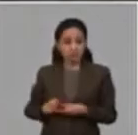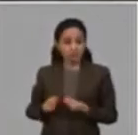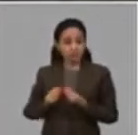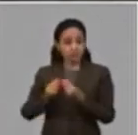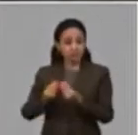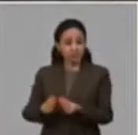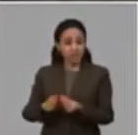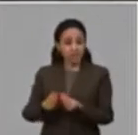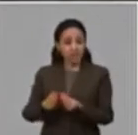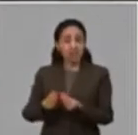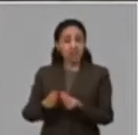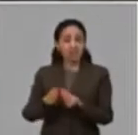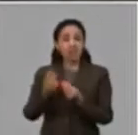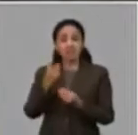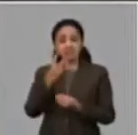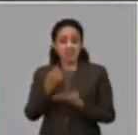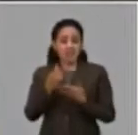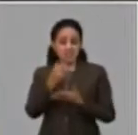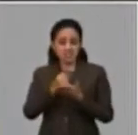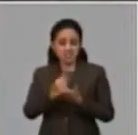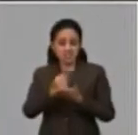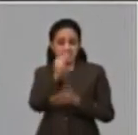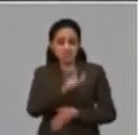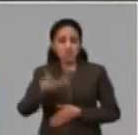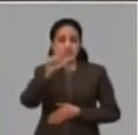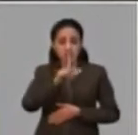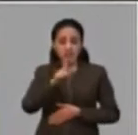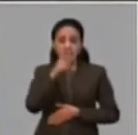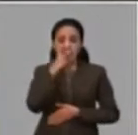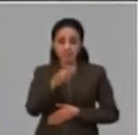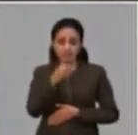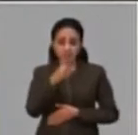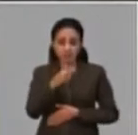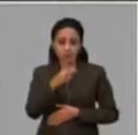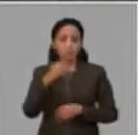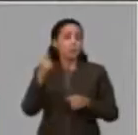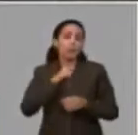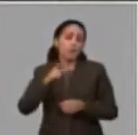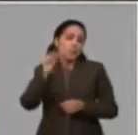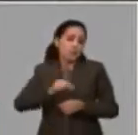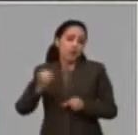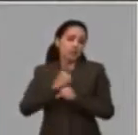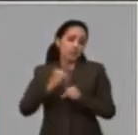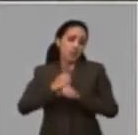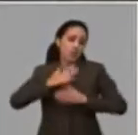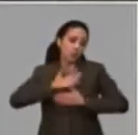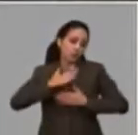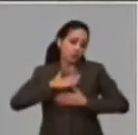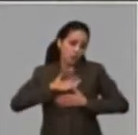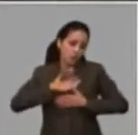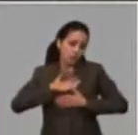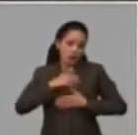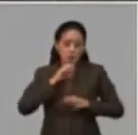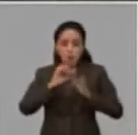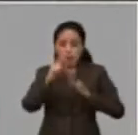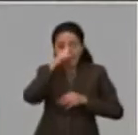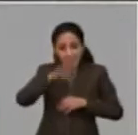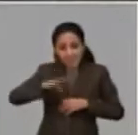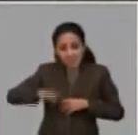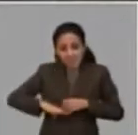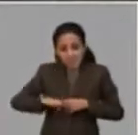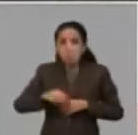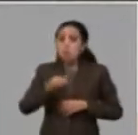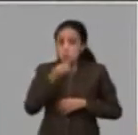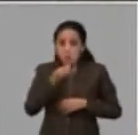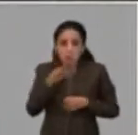las asistentes sociales para la atención educativa y el cuidado de los niños que son trabajadoras por cuenta propia, que esas personas pudieran o no tener el círculo